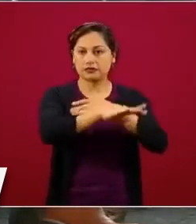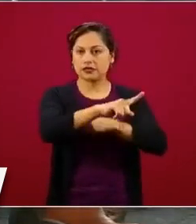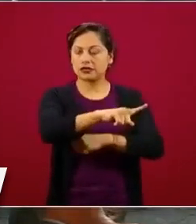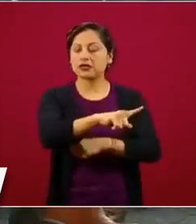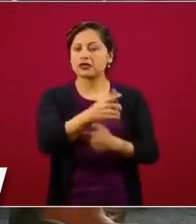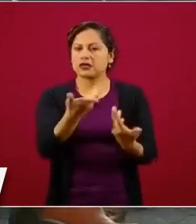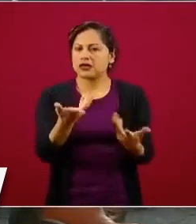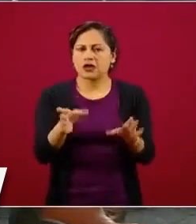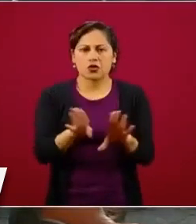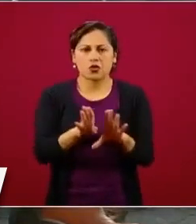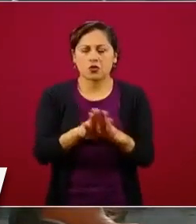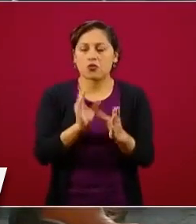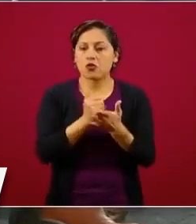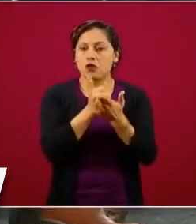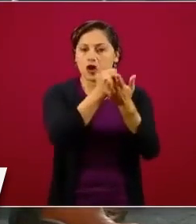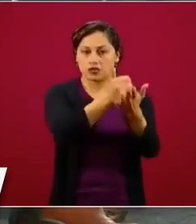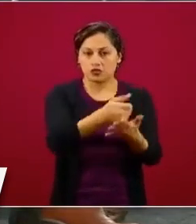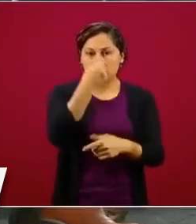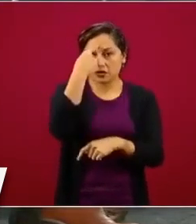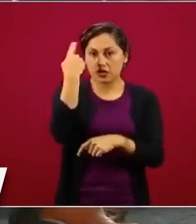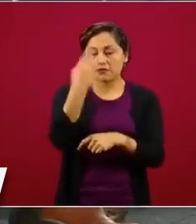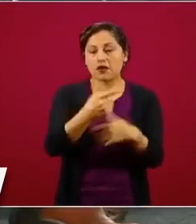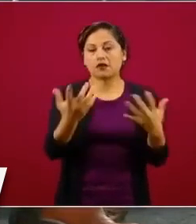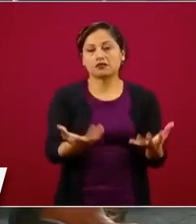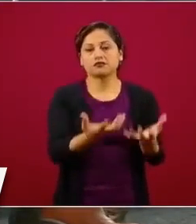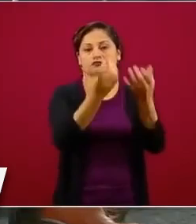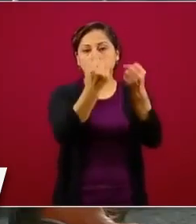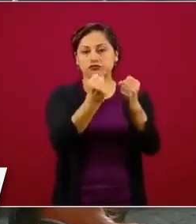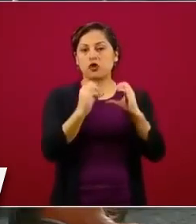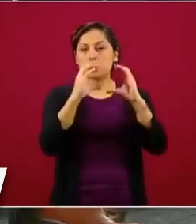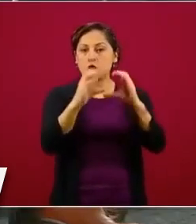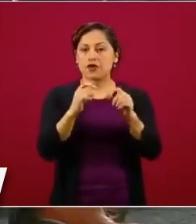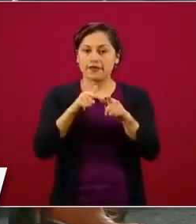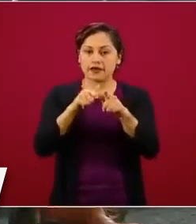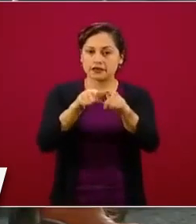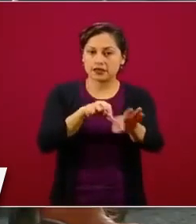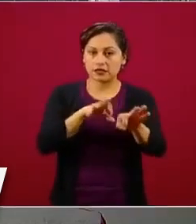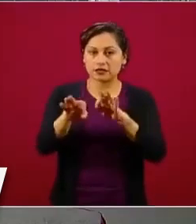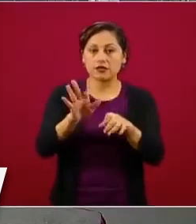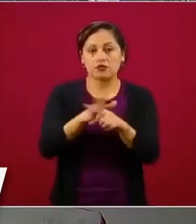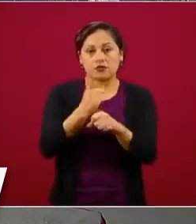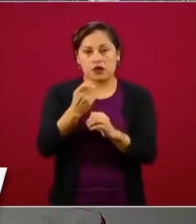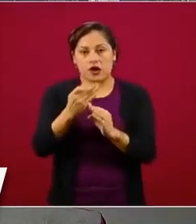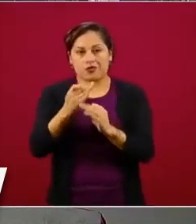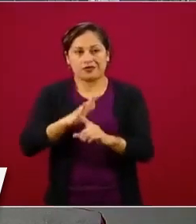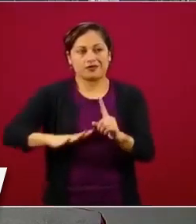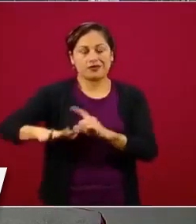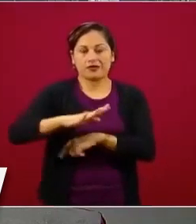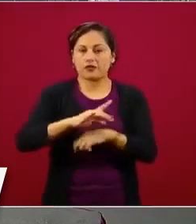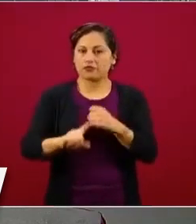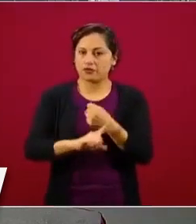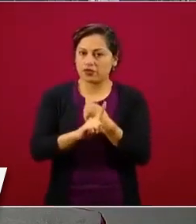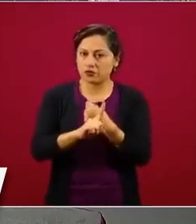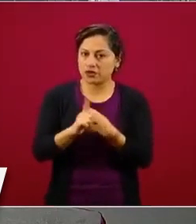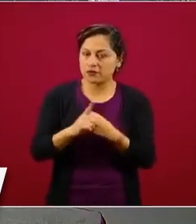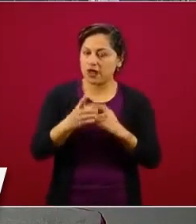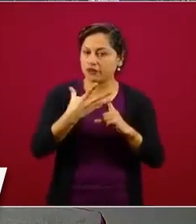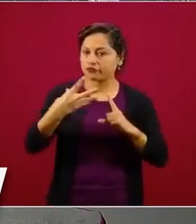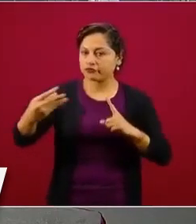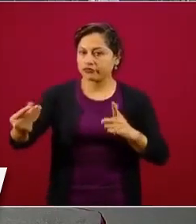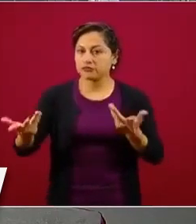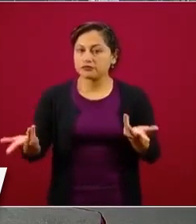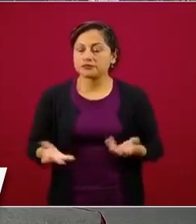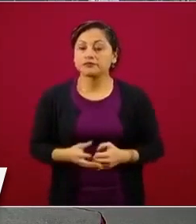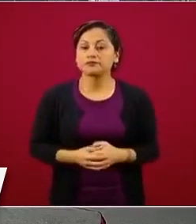pierda este tipo de lugares debido a esta pandemia? Mire, yo primero les aclaro